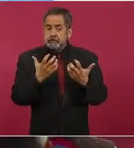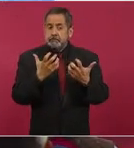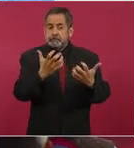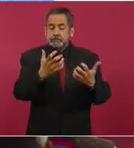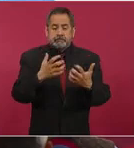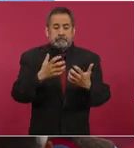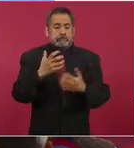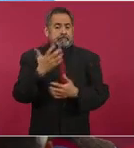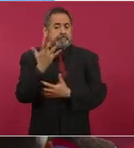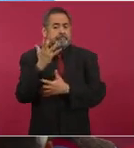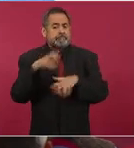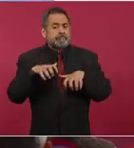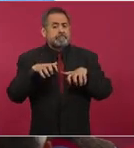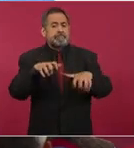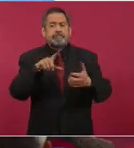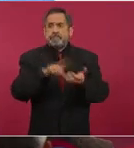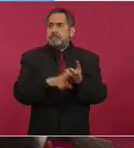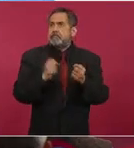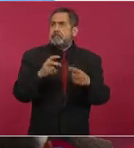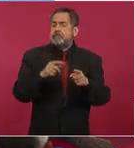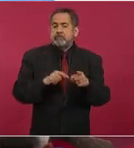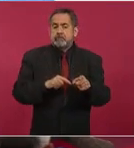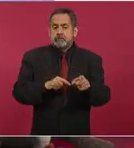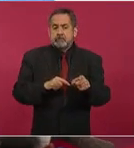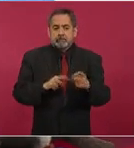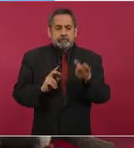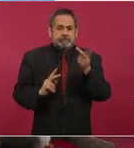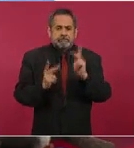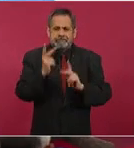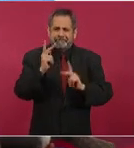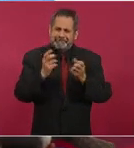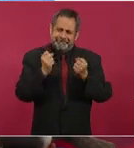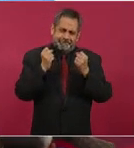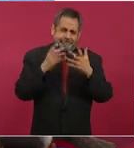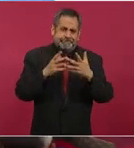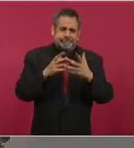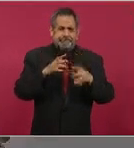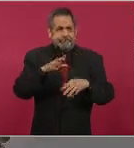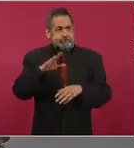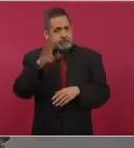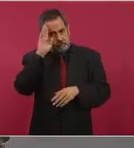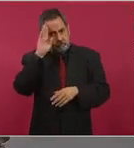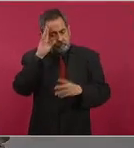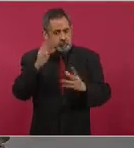también de… hay vegetación, hay monte alto.